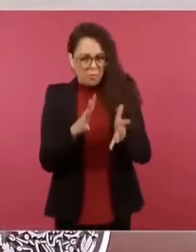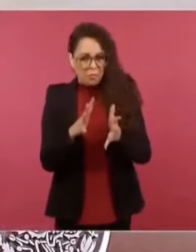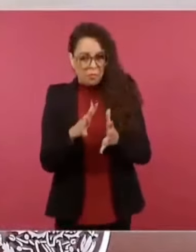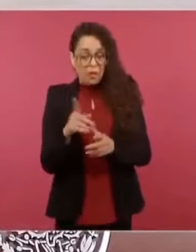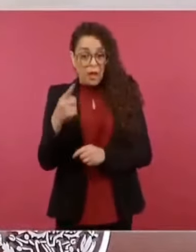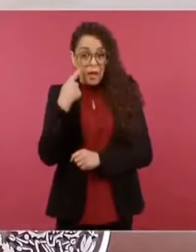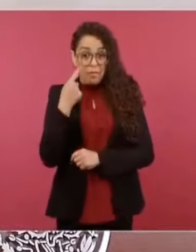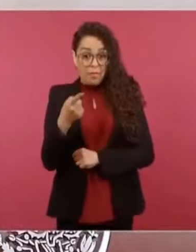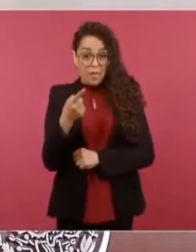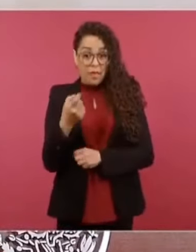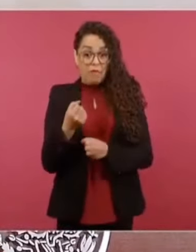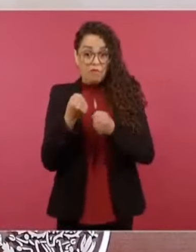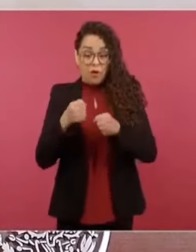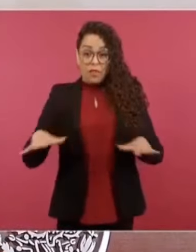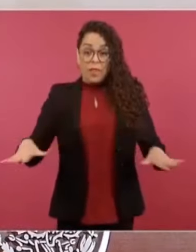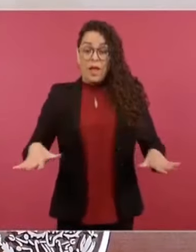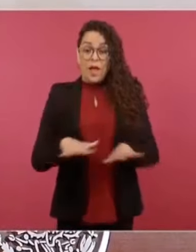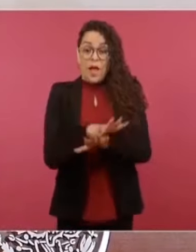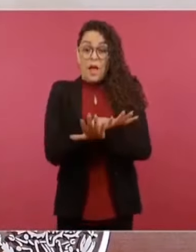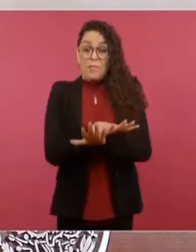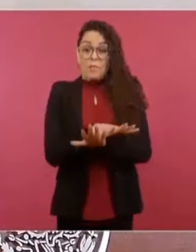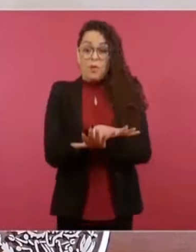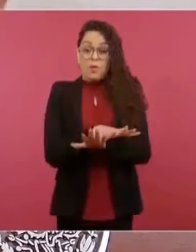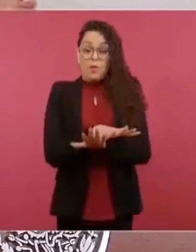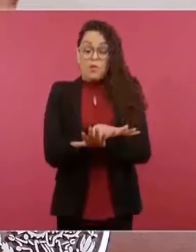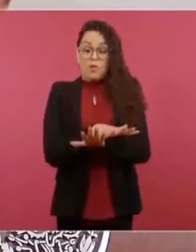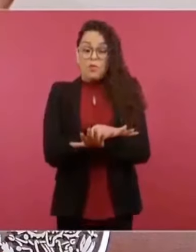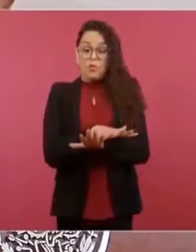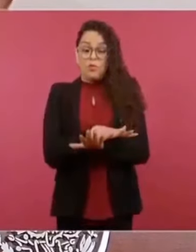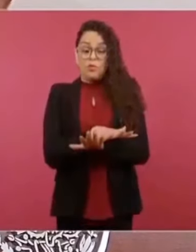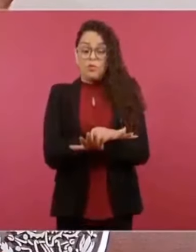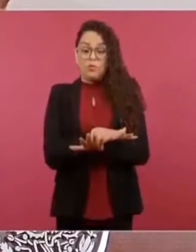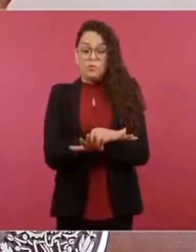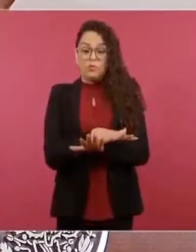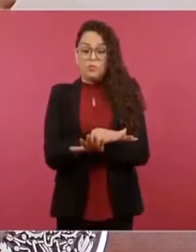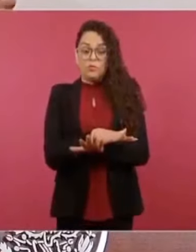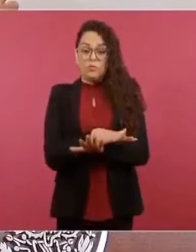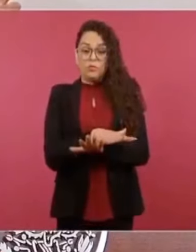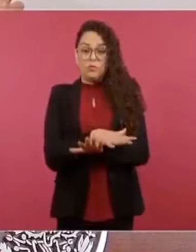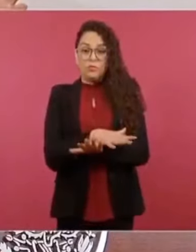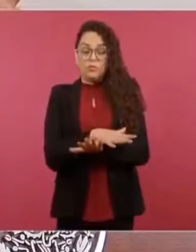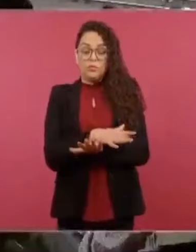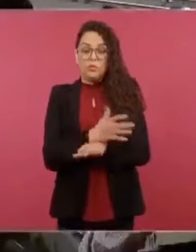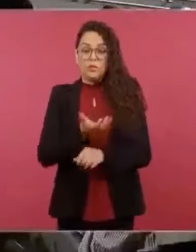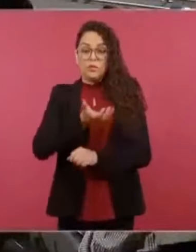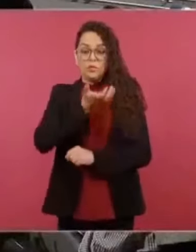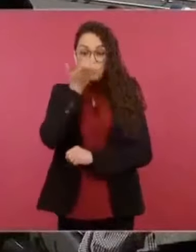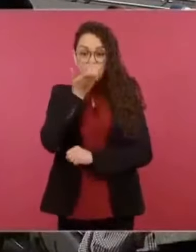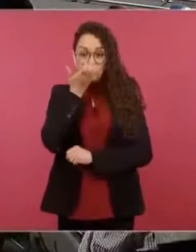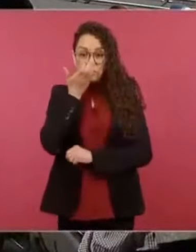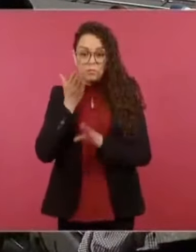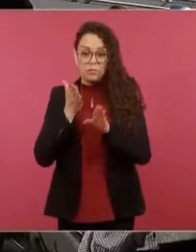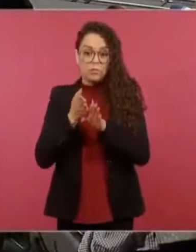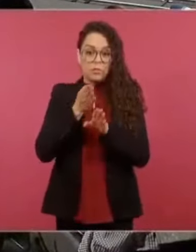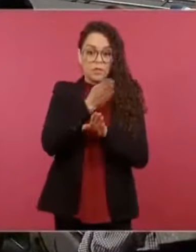de la doctrina Monroe,